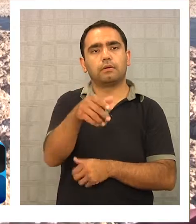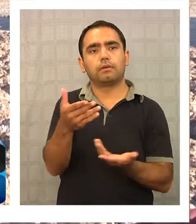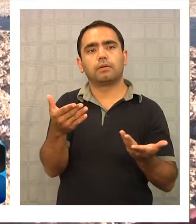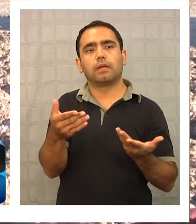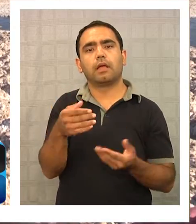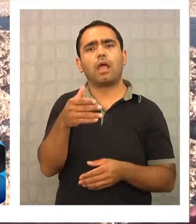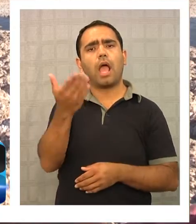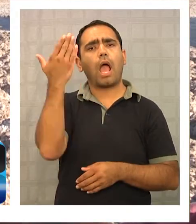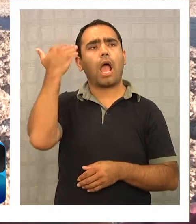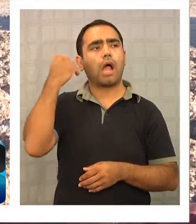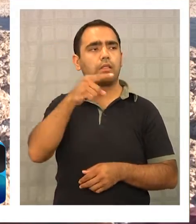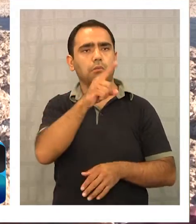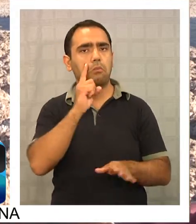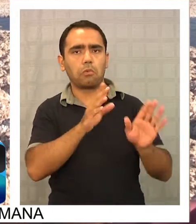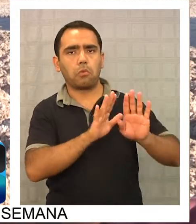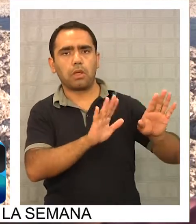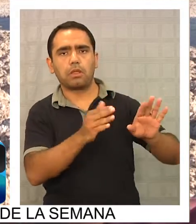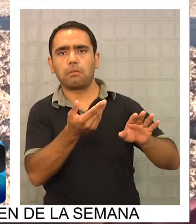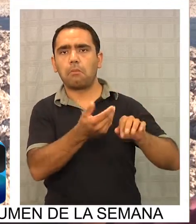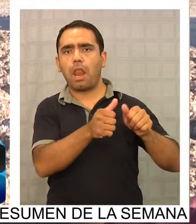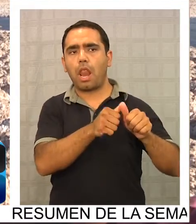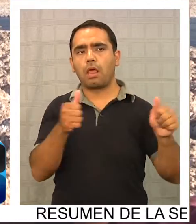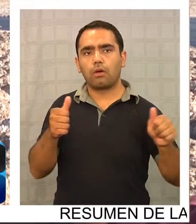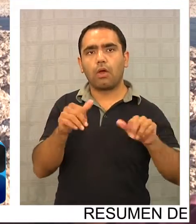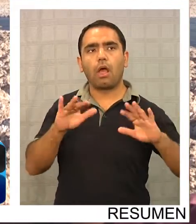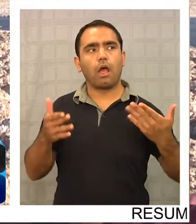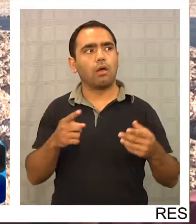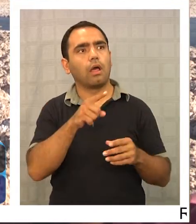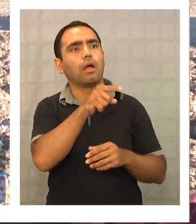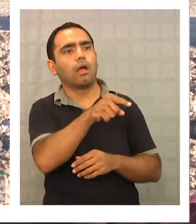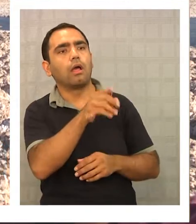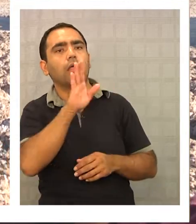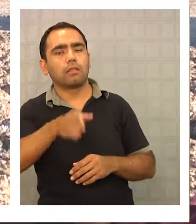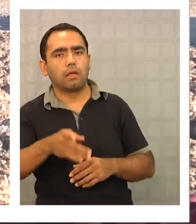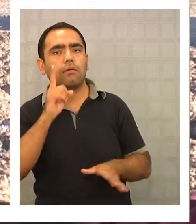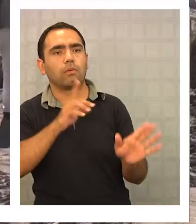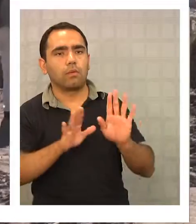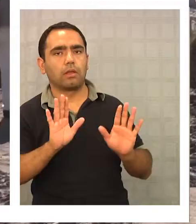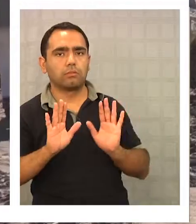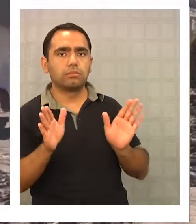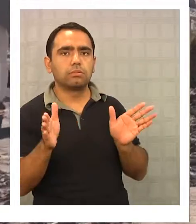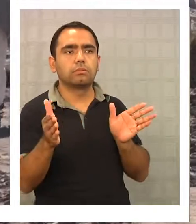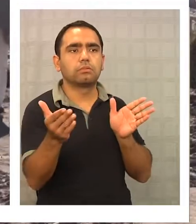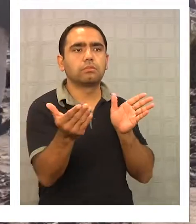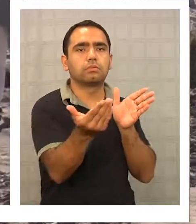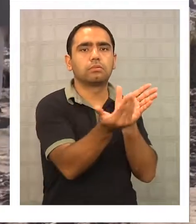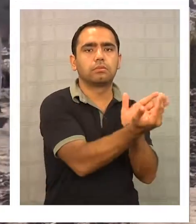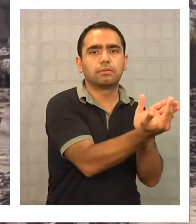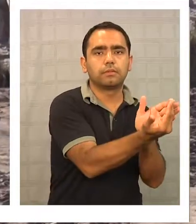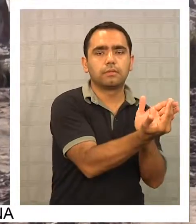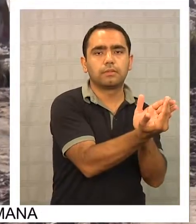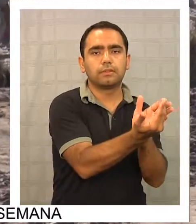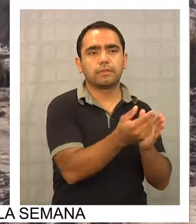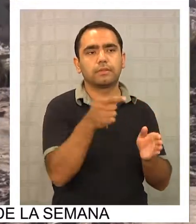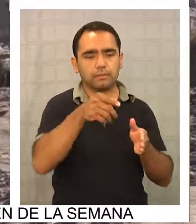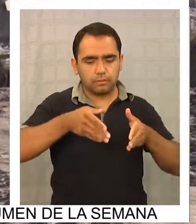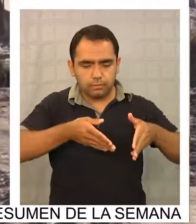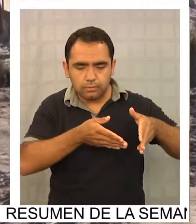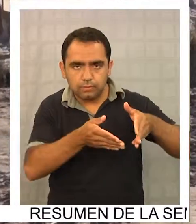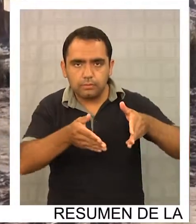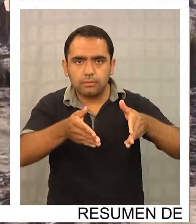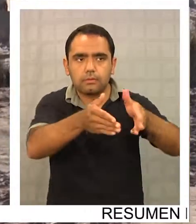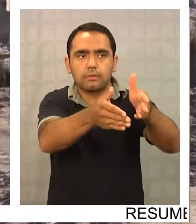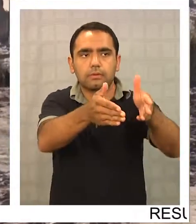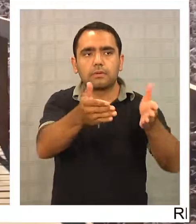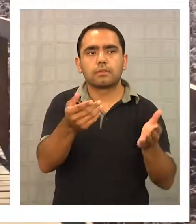se incorporó hace un par de años atrás a la Reserva, antes no era parte de la Reserva Nacional Pampa del Tamarugal, se incorporó al sector, y